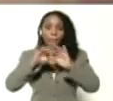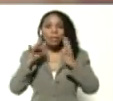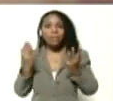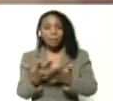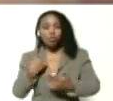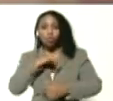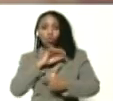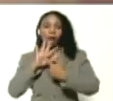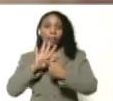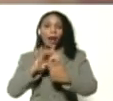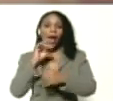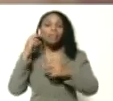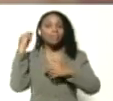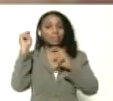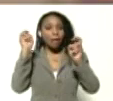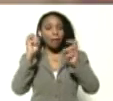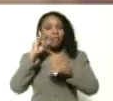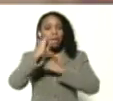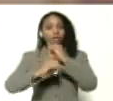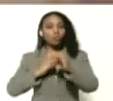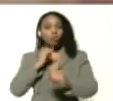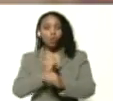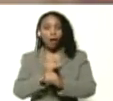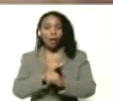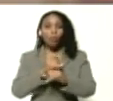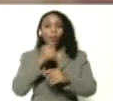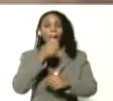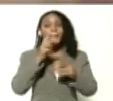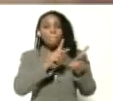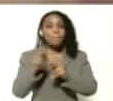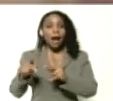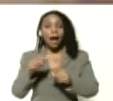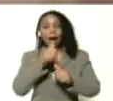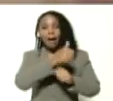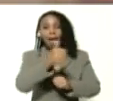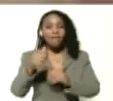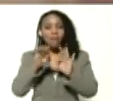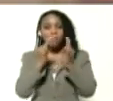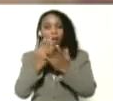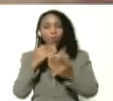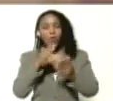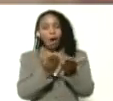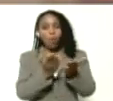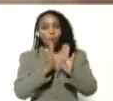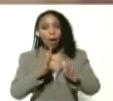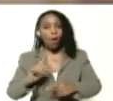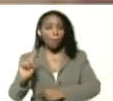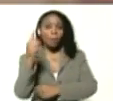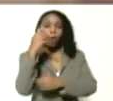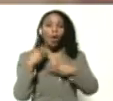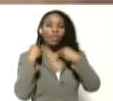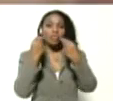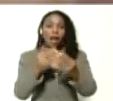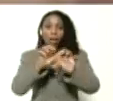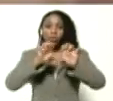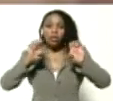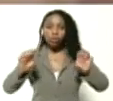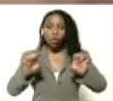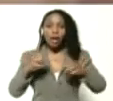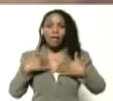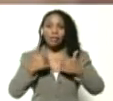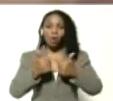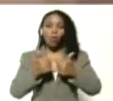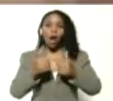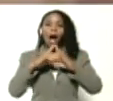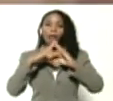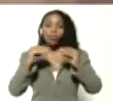ejemplo a nivel internacional con nuestro Plan Cada Familia y una Escuela, presidente, porque fuimos los primeros en garantizar la educación y la salud